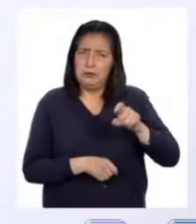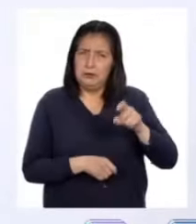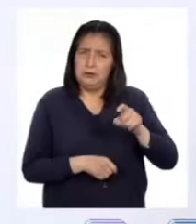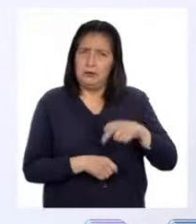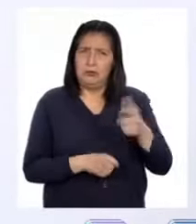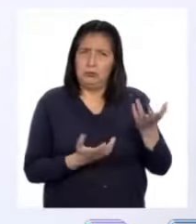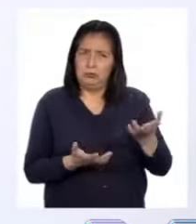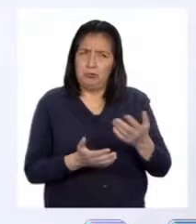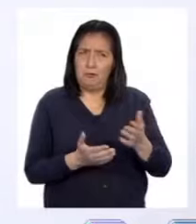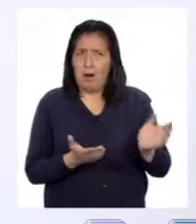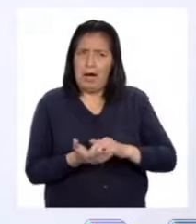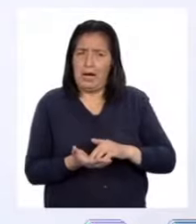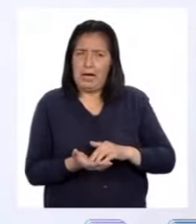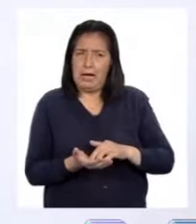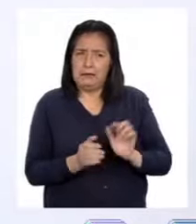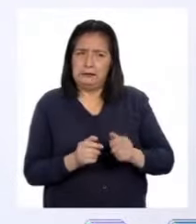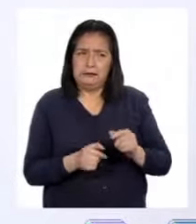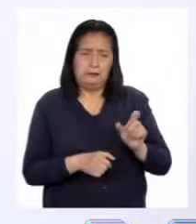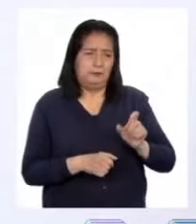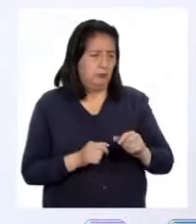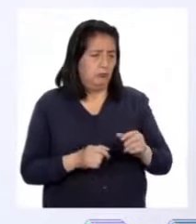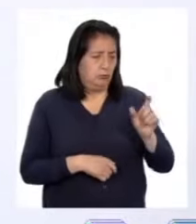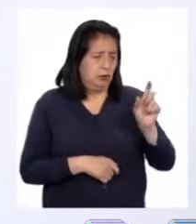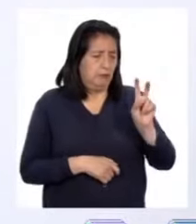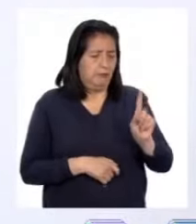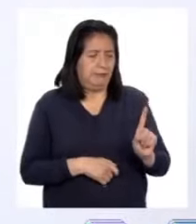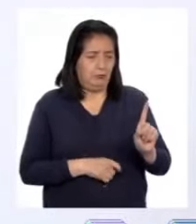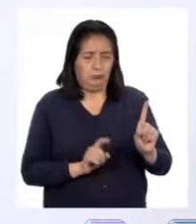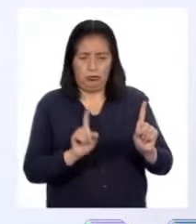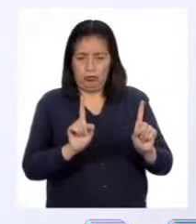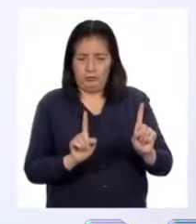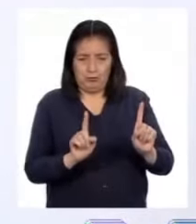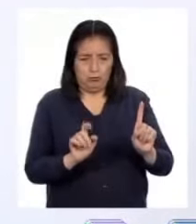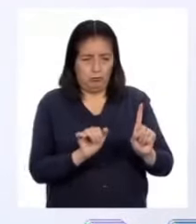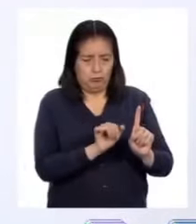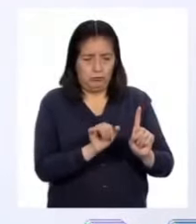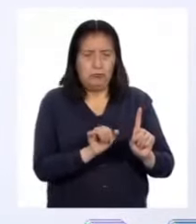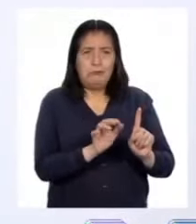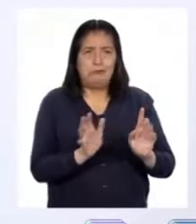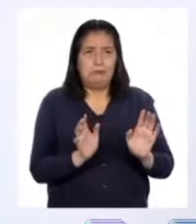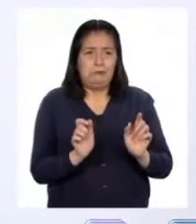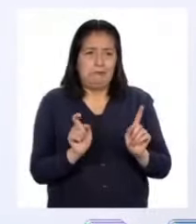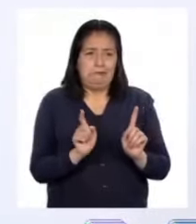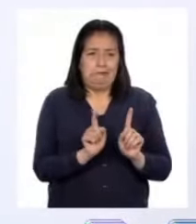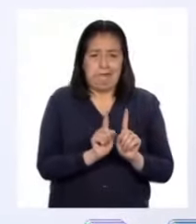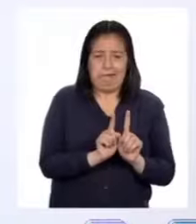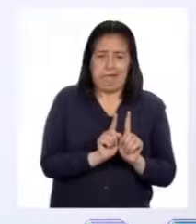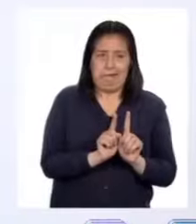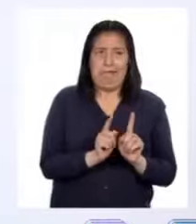un espacio extra entre persona y persona? Lo digo porque si no, haríamos el espacio muy justo e igual estaríamos